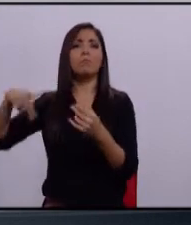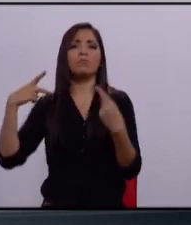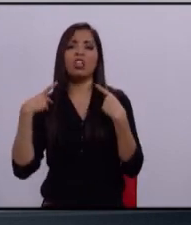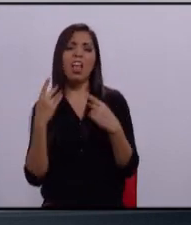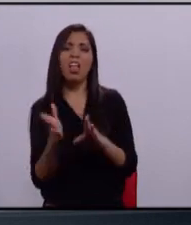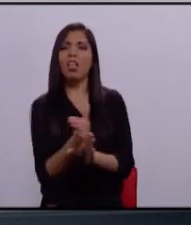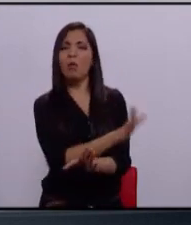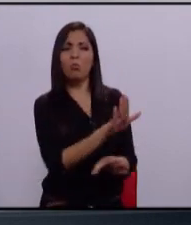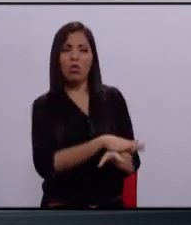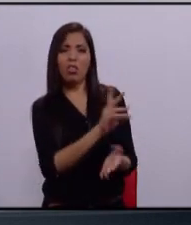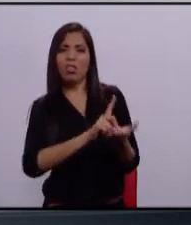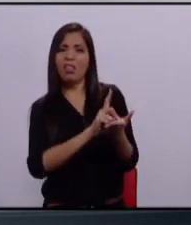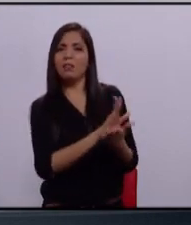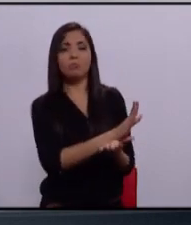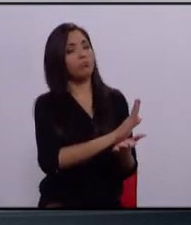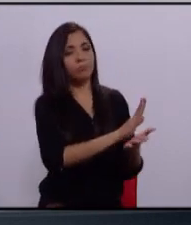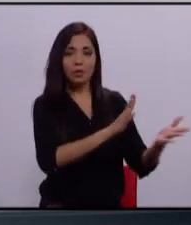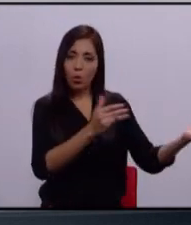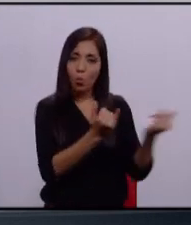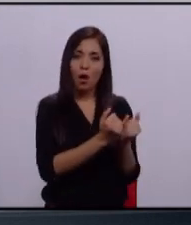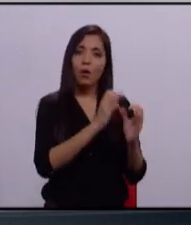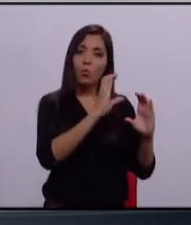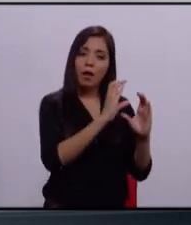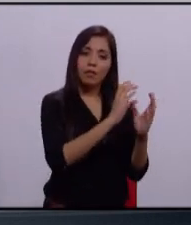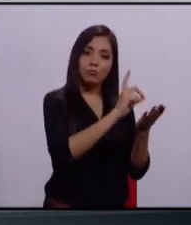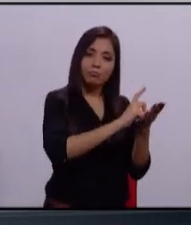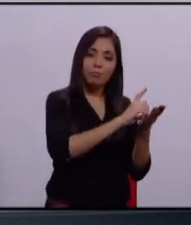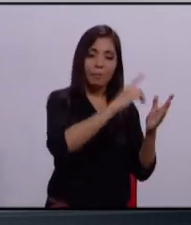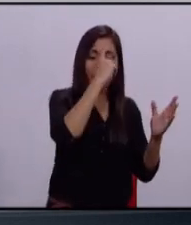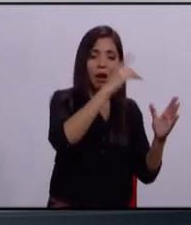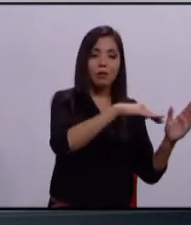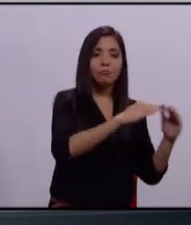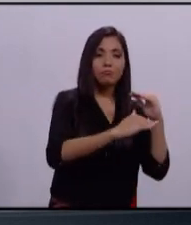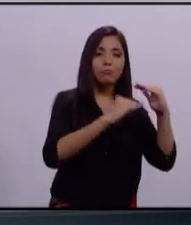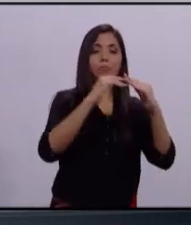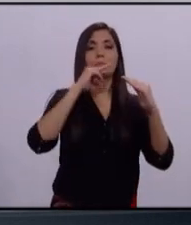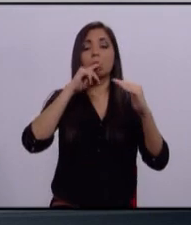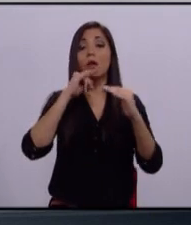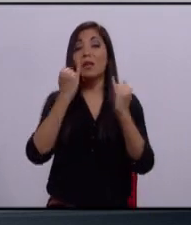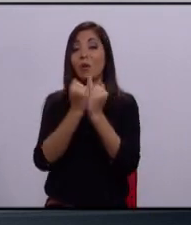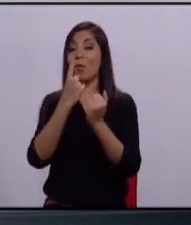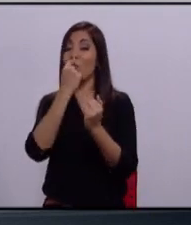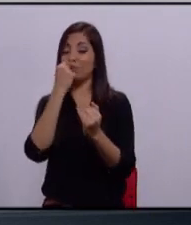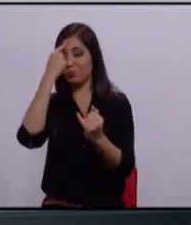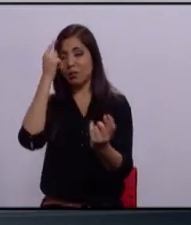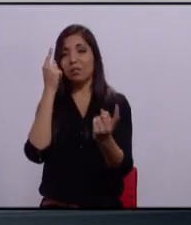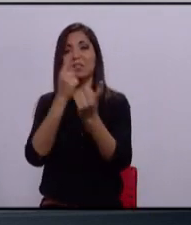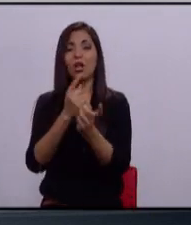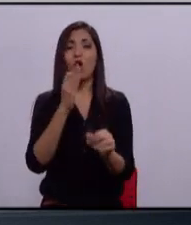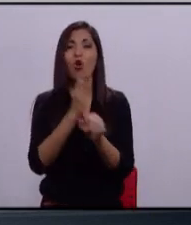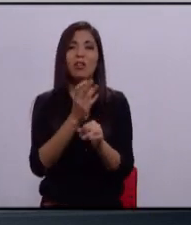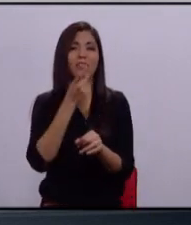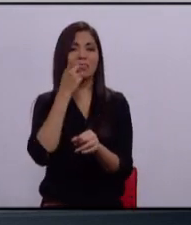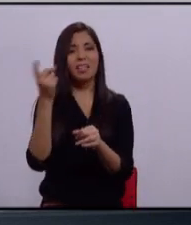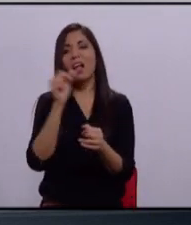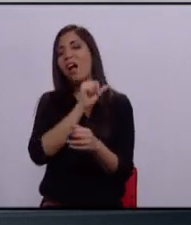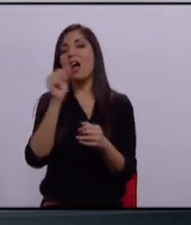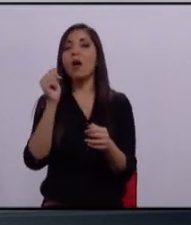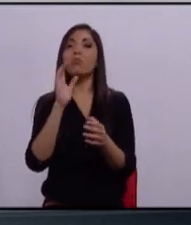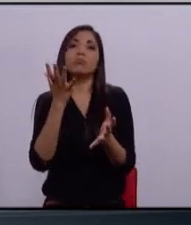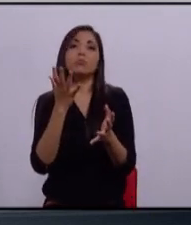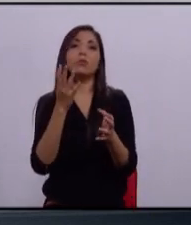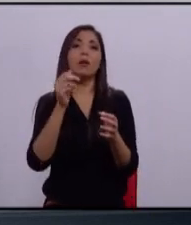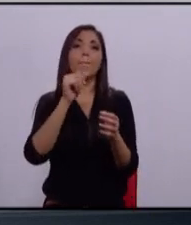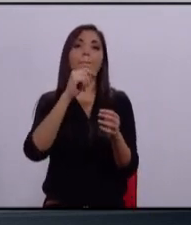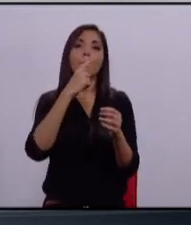propone el asunto de la policía de cercanía o la policía vecinal. Si hoy por hoy la violación de los derechos fundamentales de